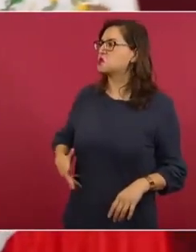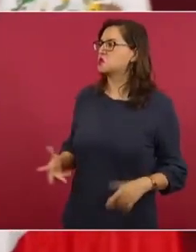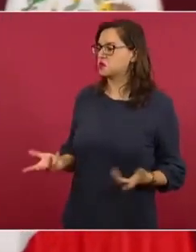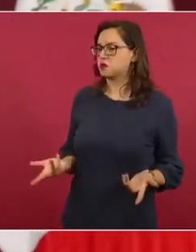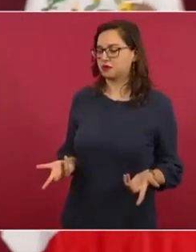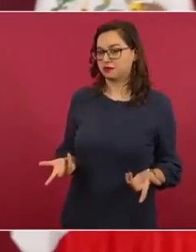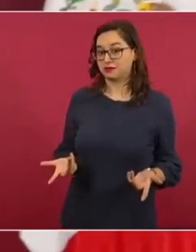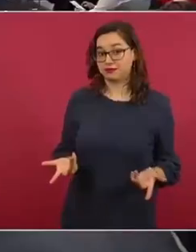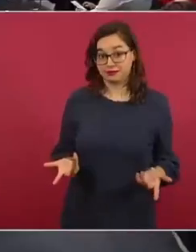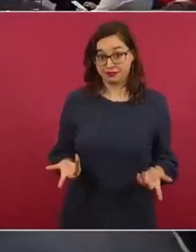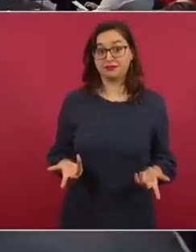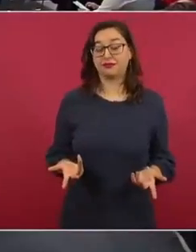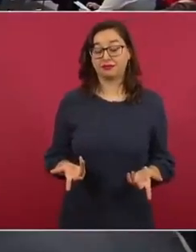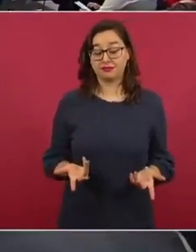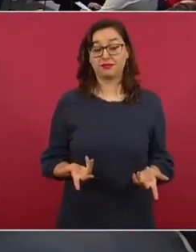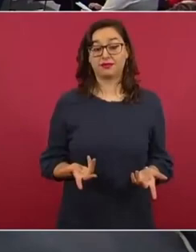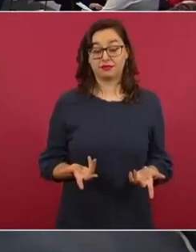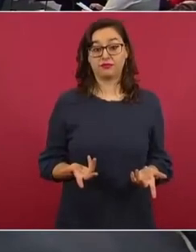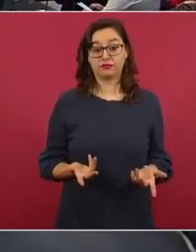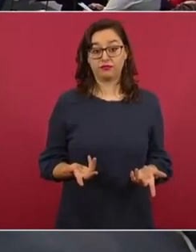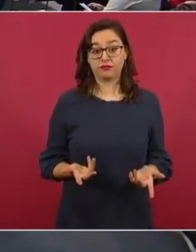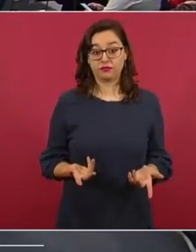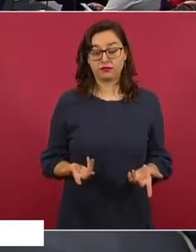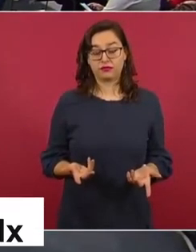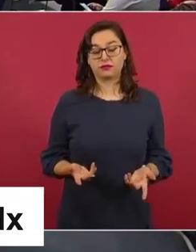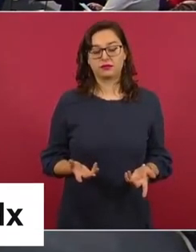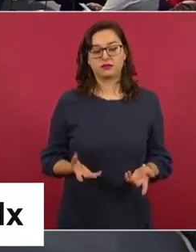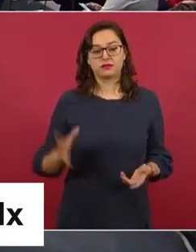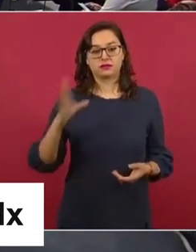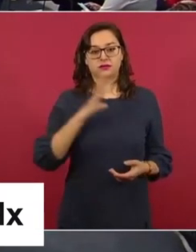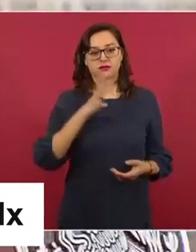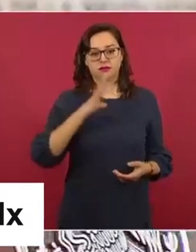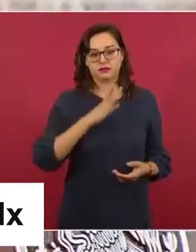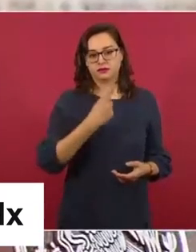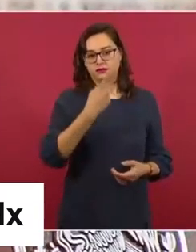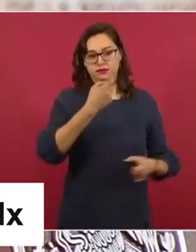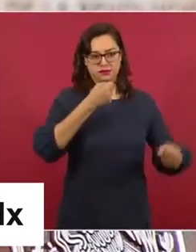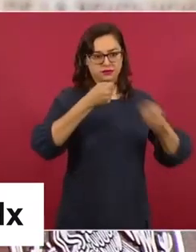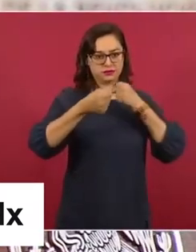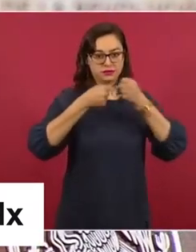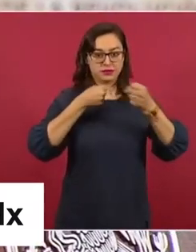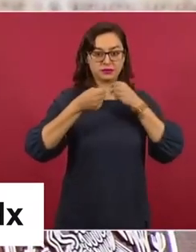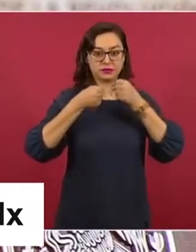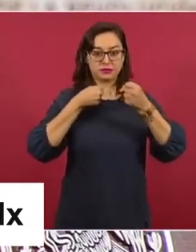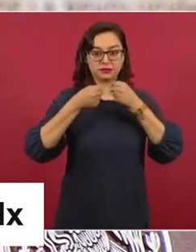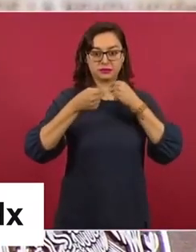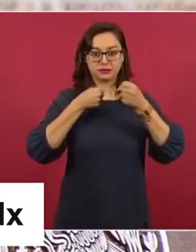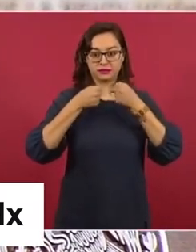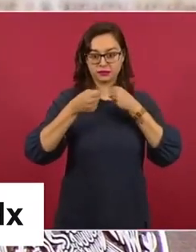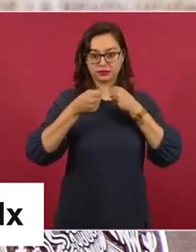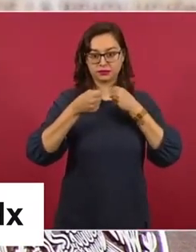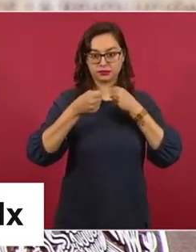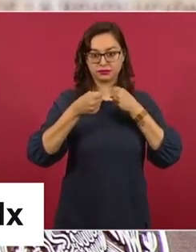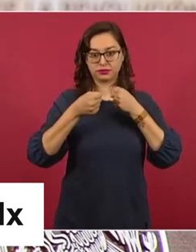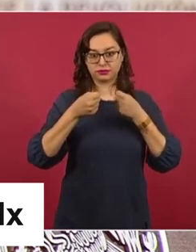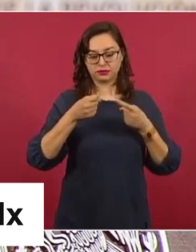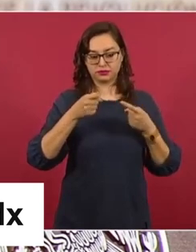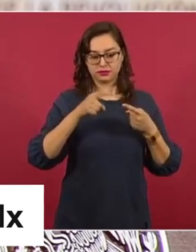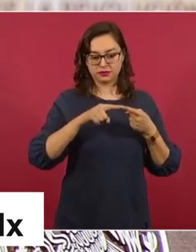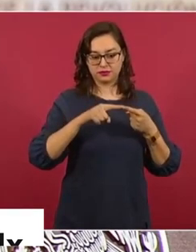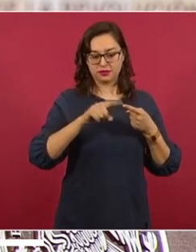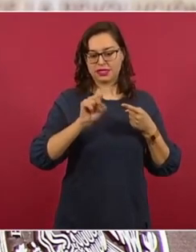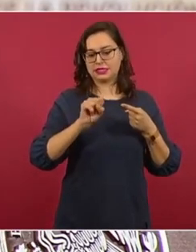comunicador Serrano,